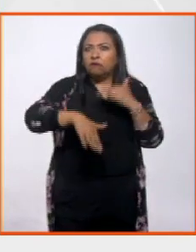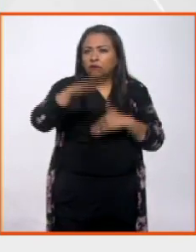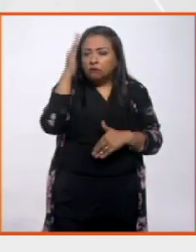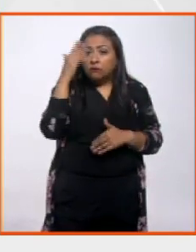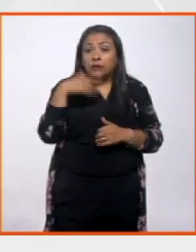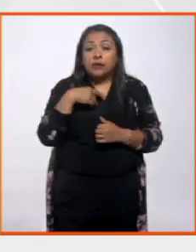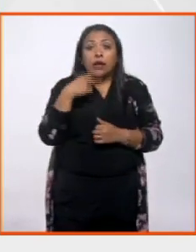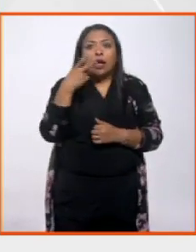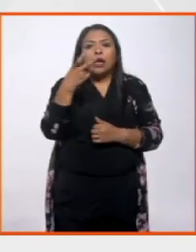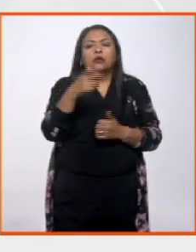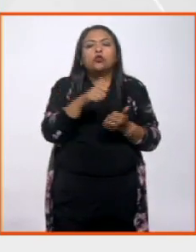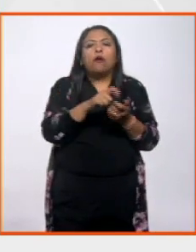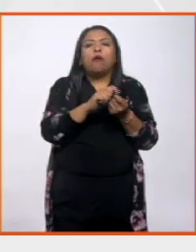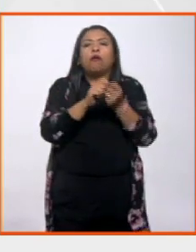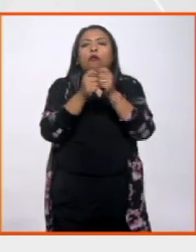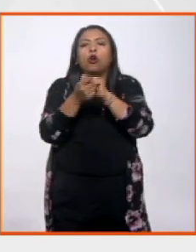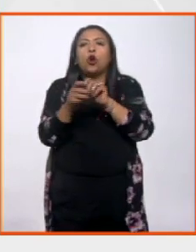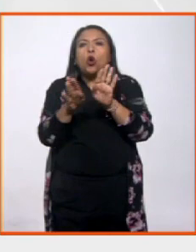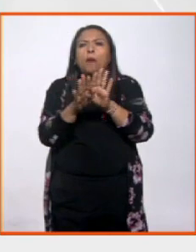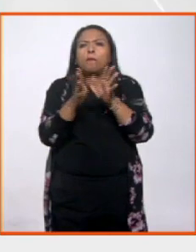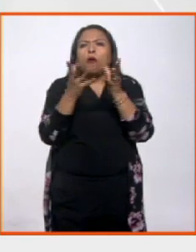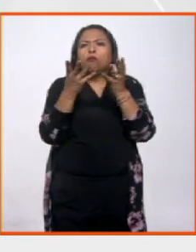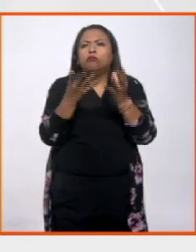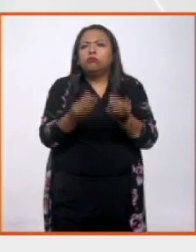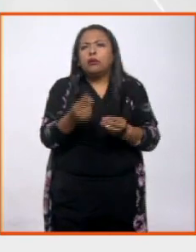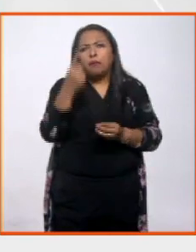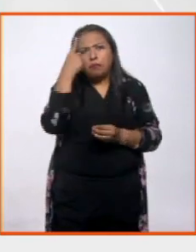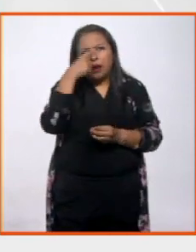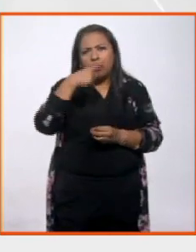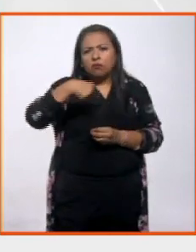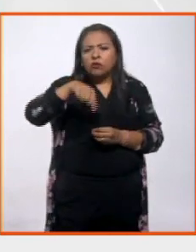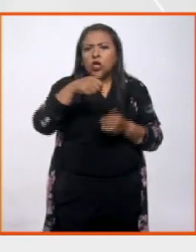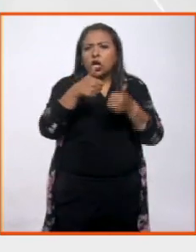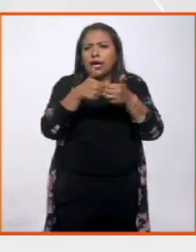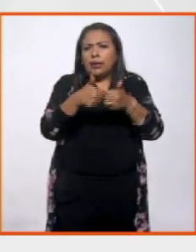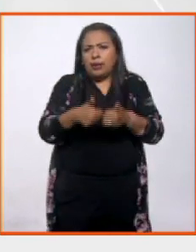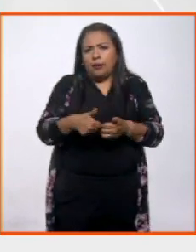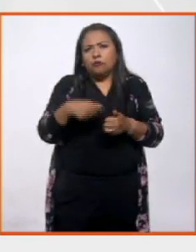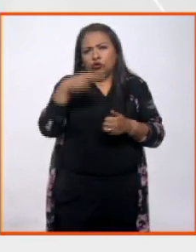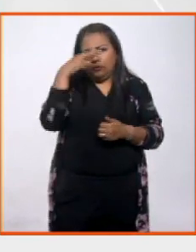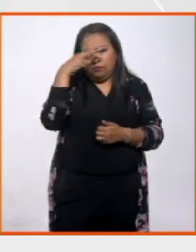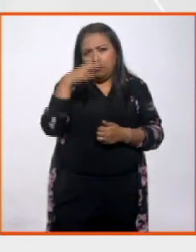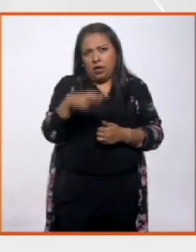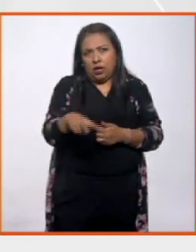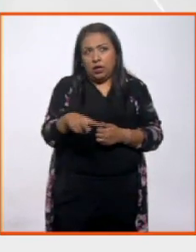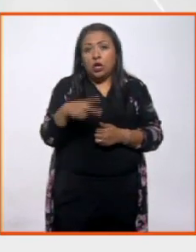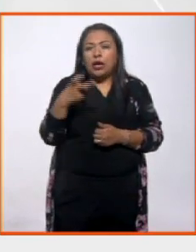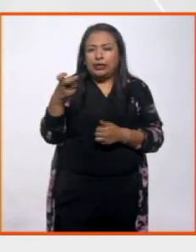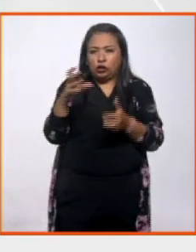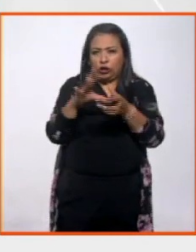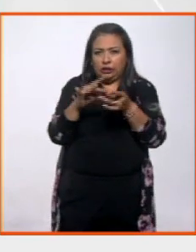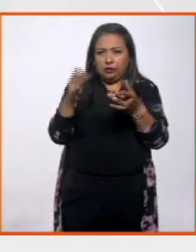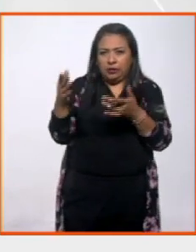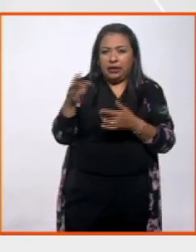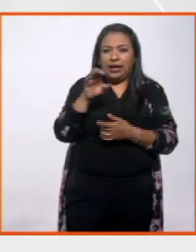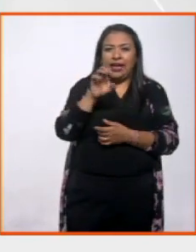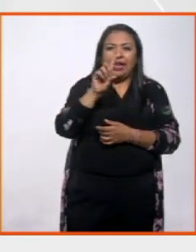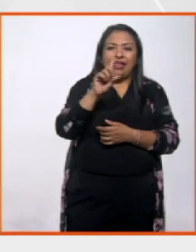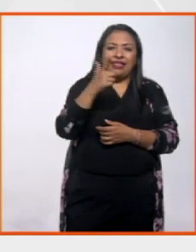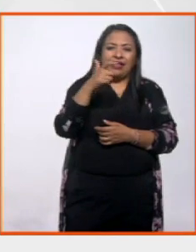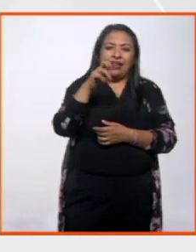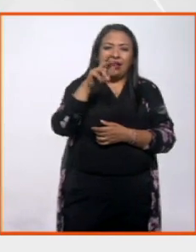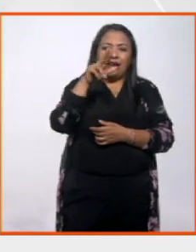y eso se traduce también en riqueza para quienes nos quedamos aquí en México. De ello nos platica Edgardo